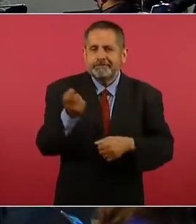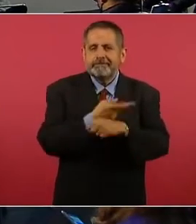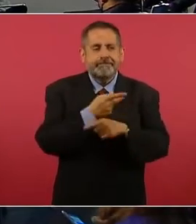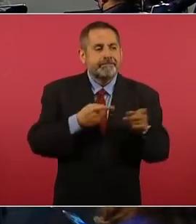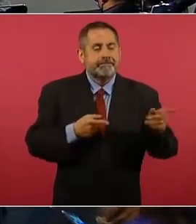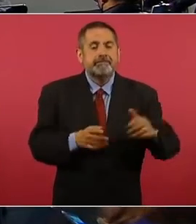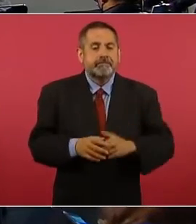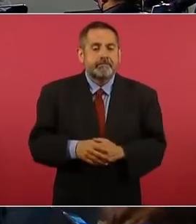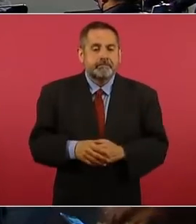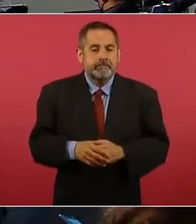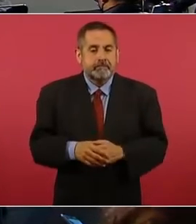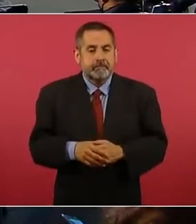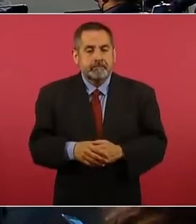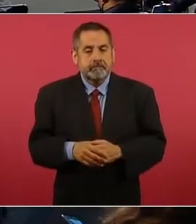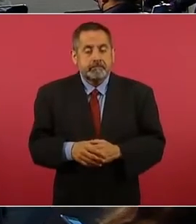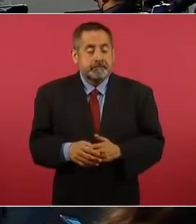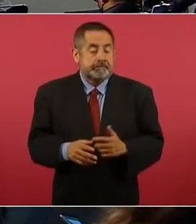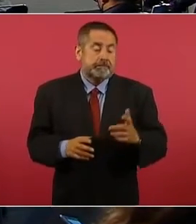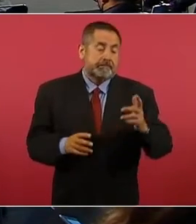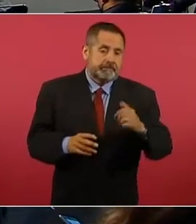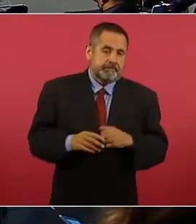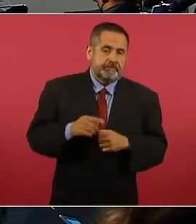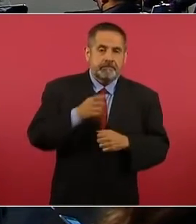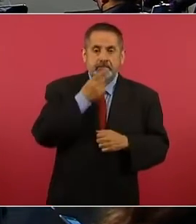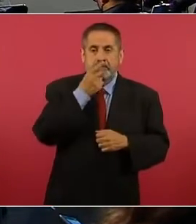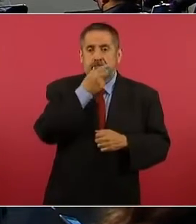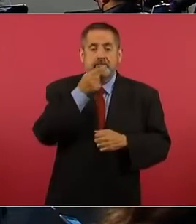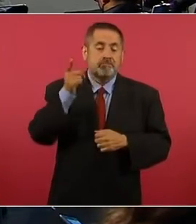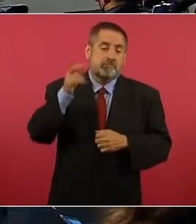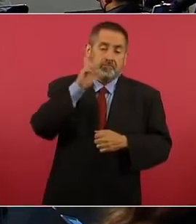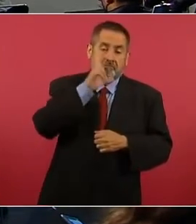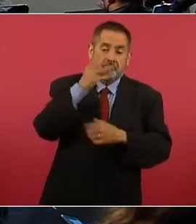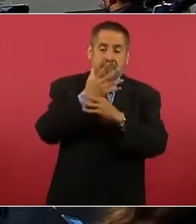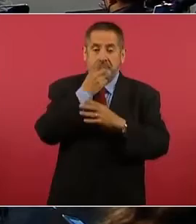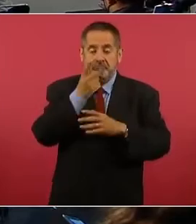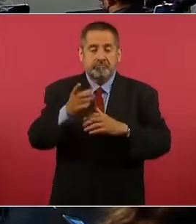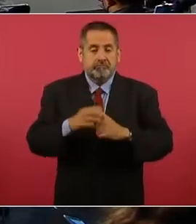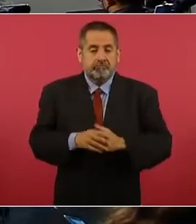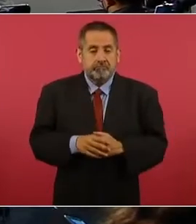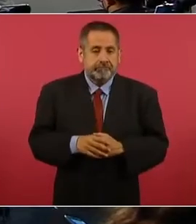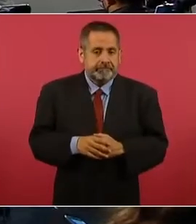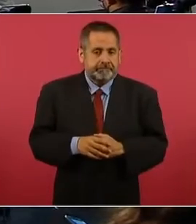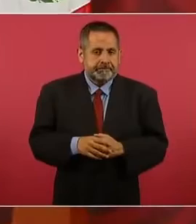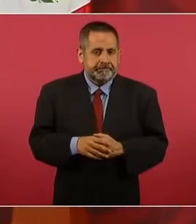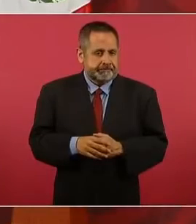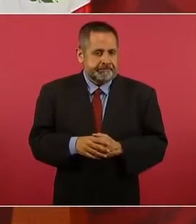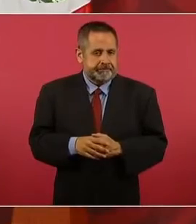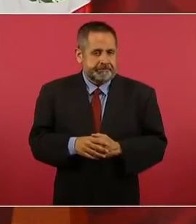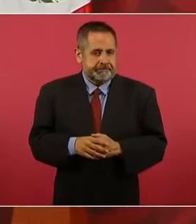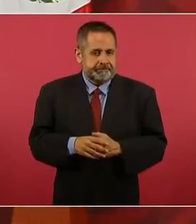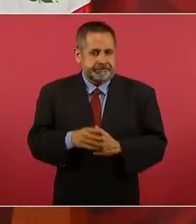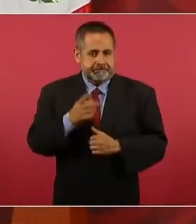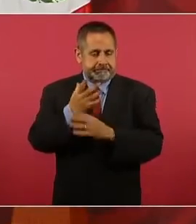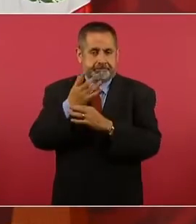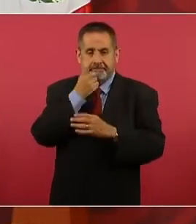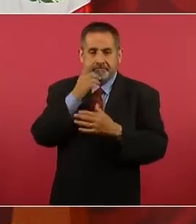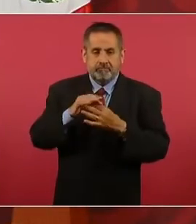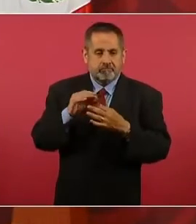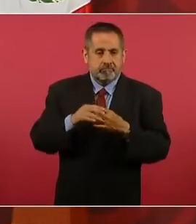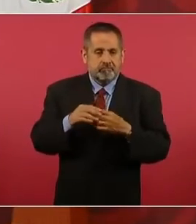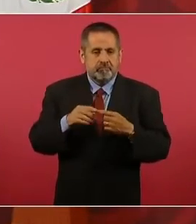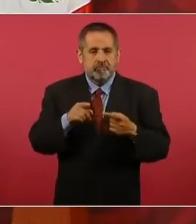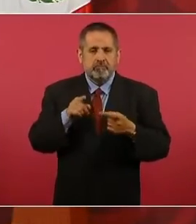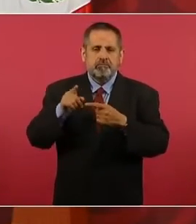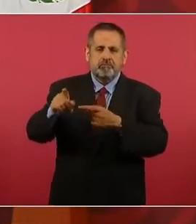Había un crítico ruso, Vialinsky, que cuestionaba